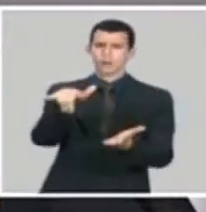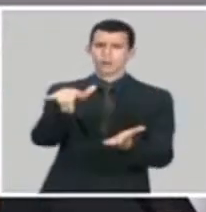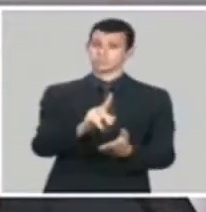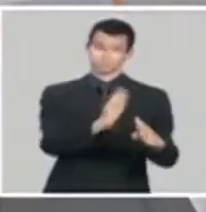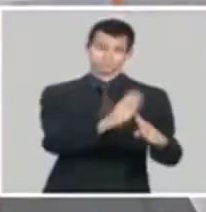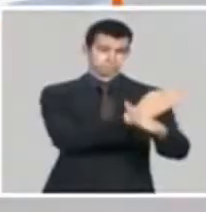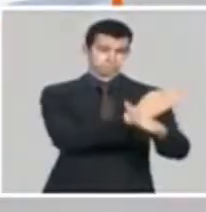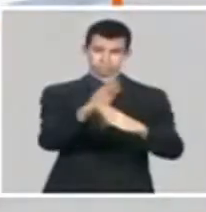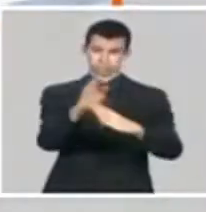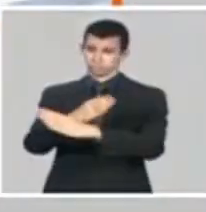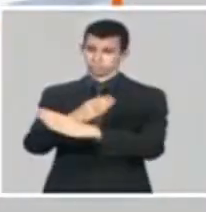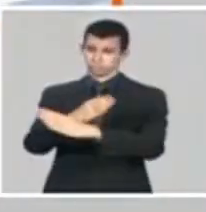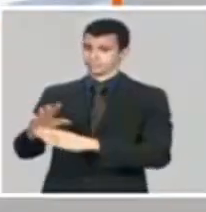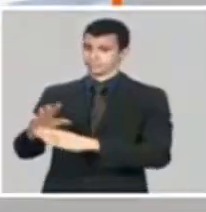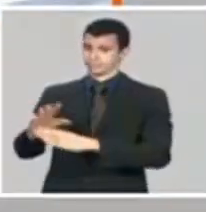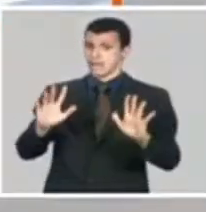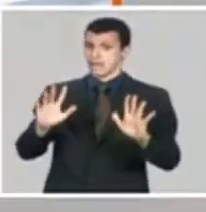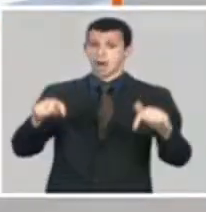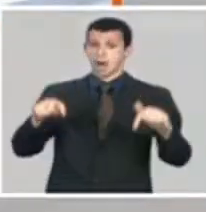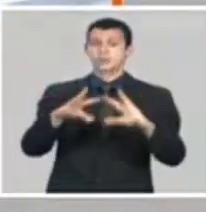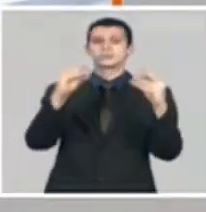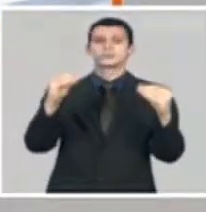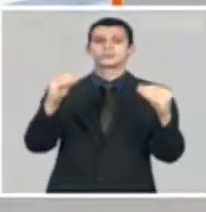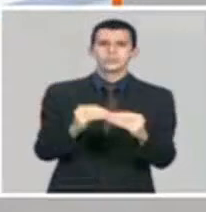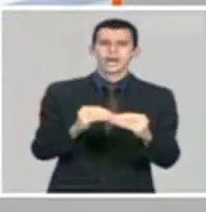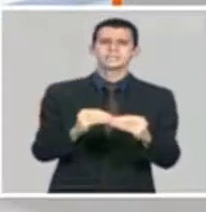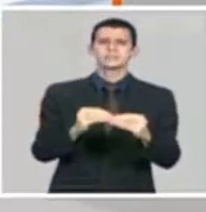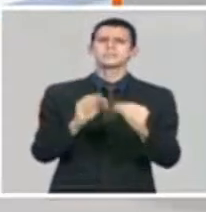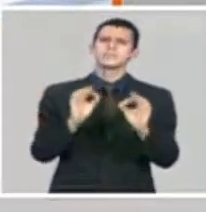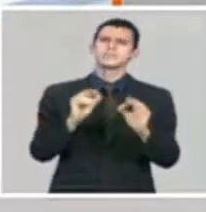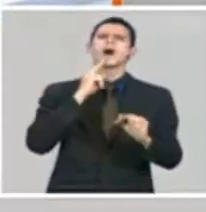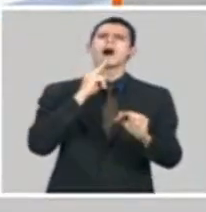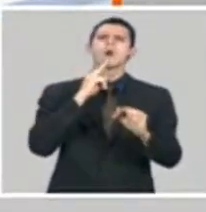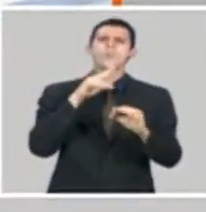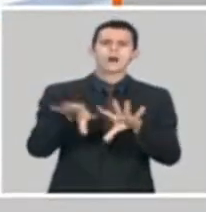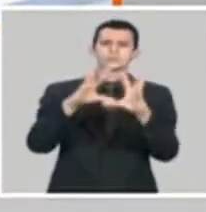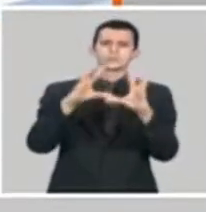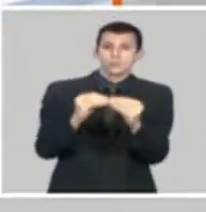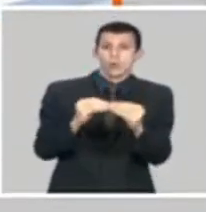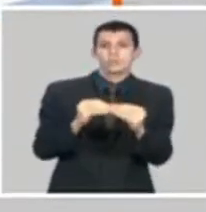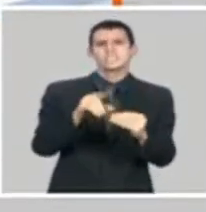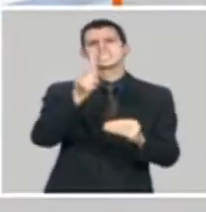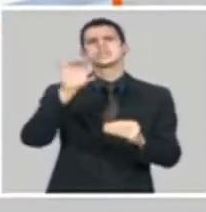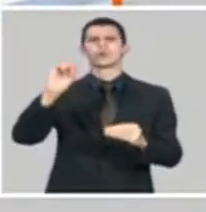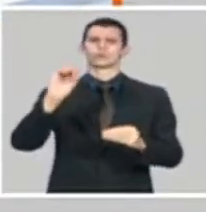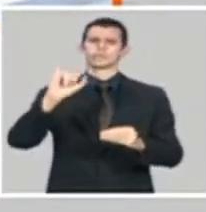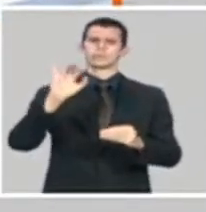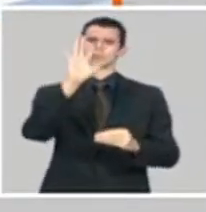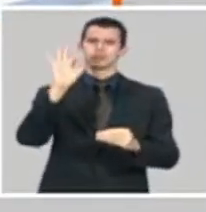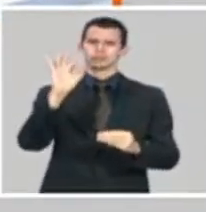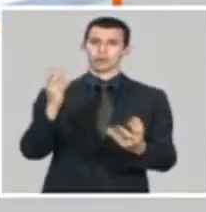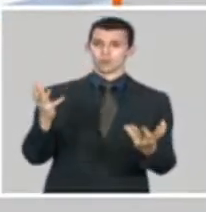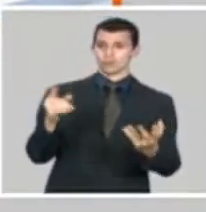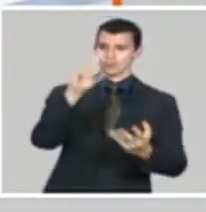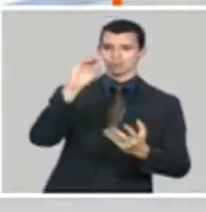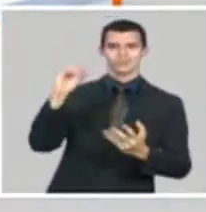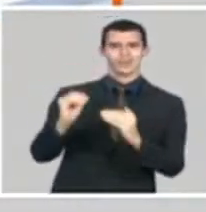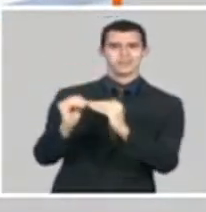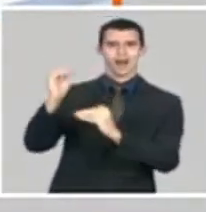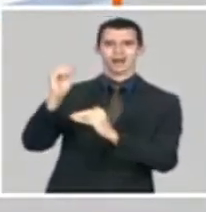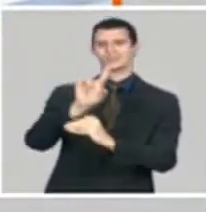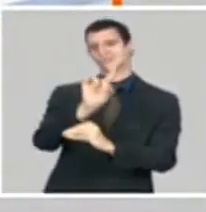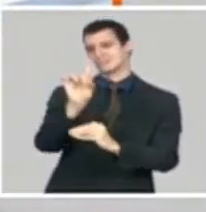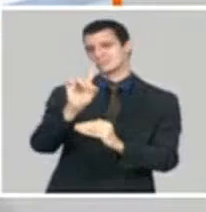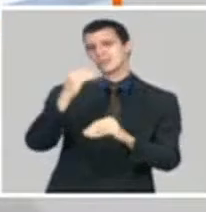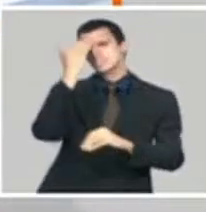106%, pero influenciado por noviembre, como se explicaba anteriormente. Ahora, también tenemos que explicarle a la población